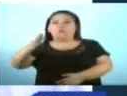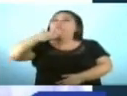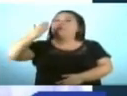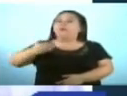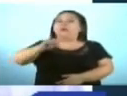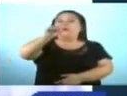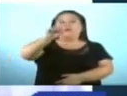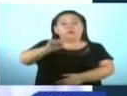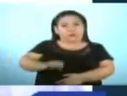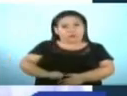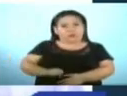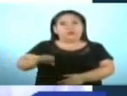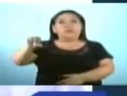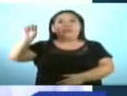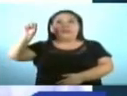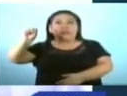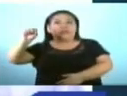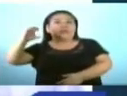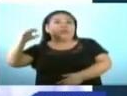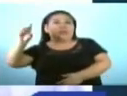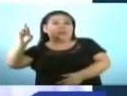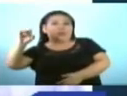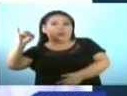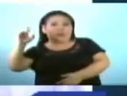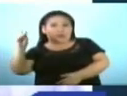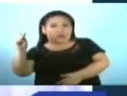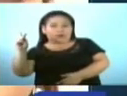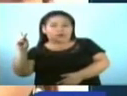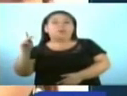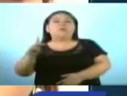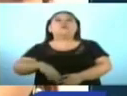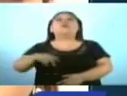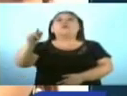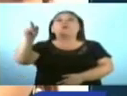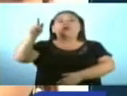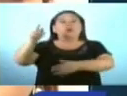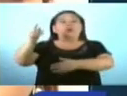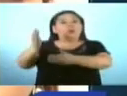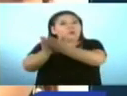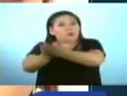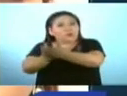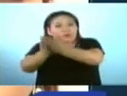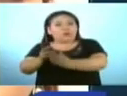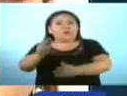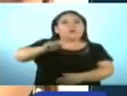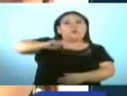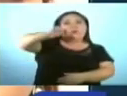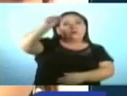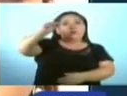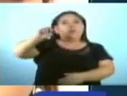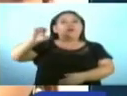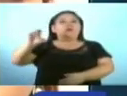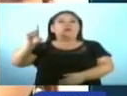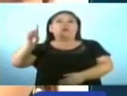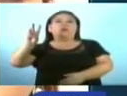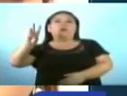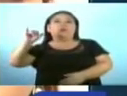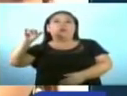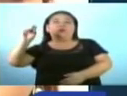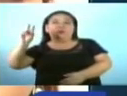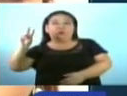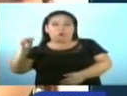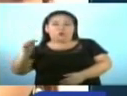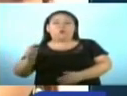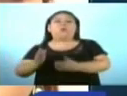Sur, Cédric Vázquez en coalición del PDC y PCN. En la Unión Norte, el alcalde será Edwin Zarpas de Nuevas